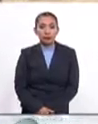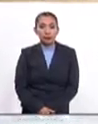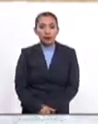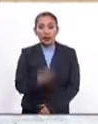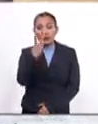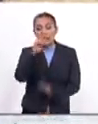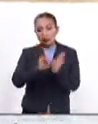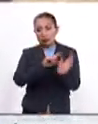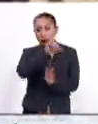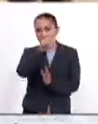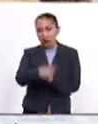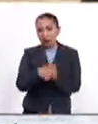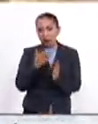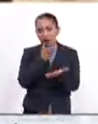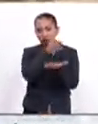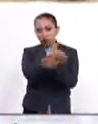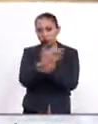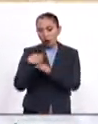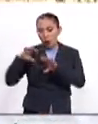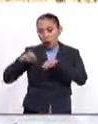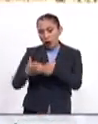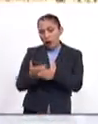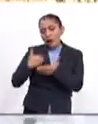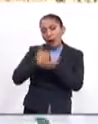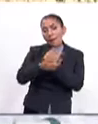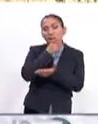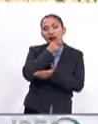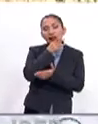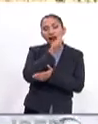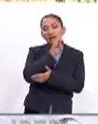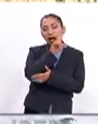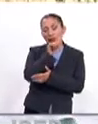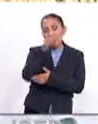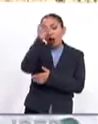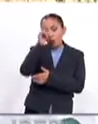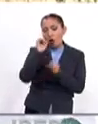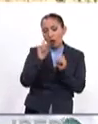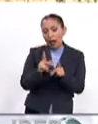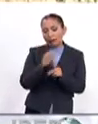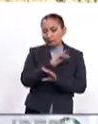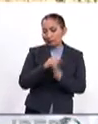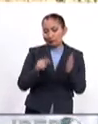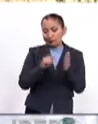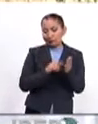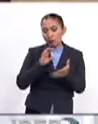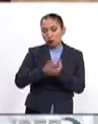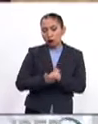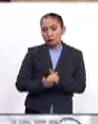Tres meses después de la intervención de la comunidad, el padre de Farsana estuvo de acuerdo finalmente.